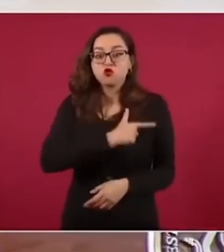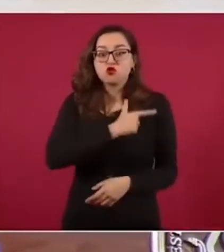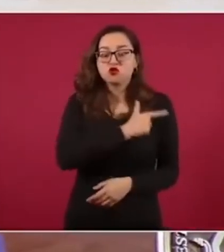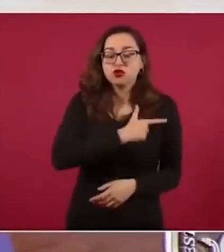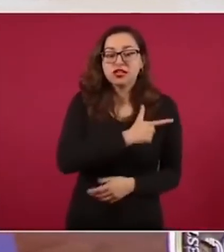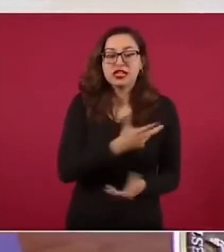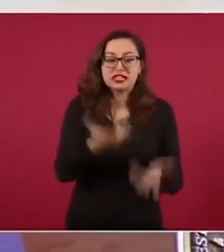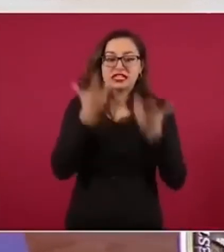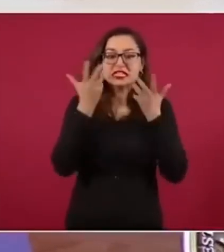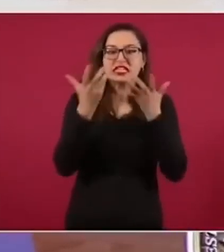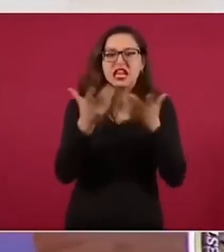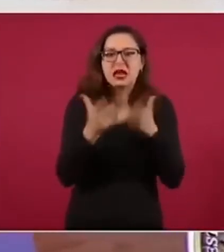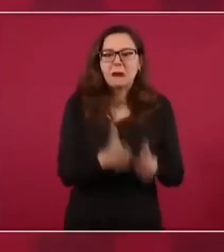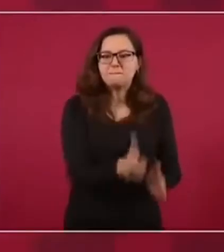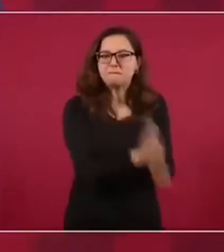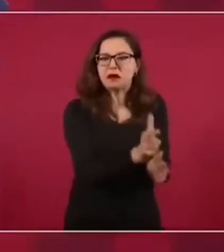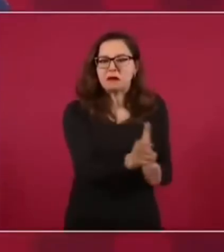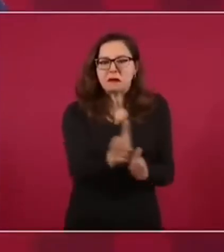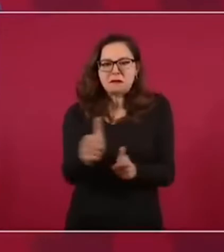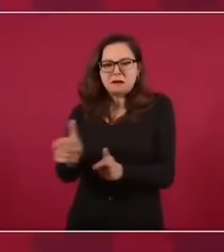a la fuerza.